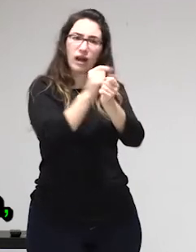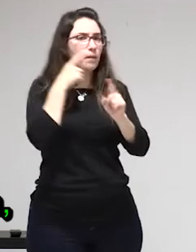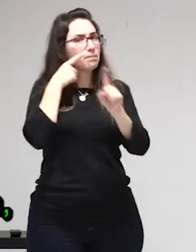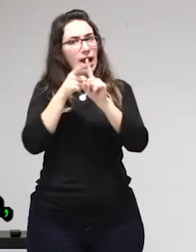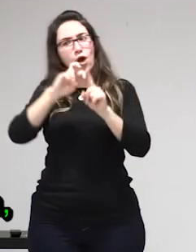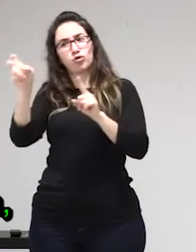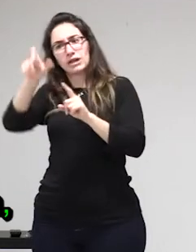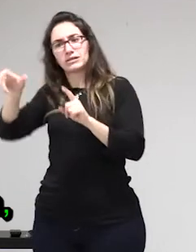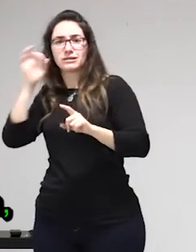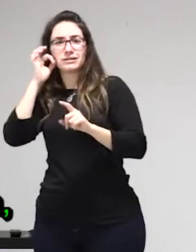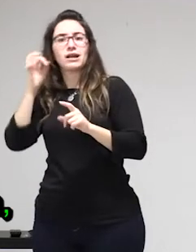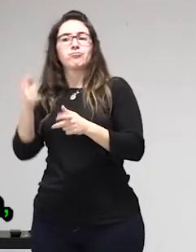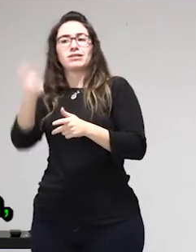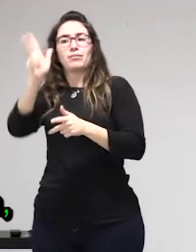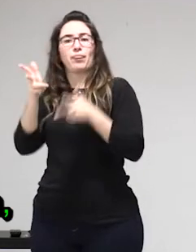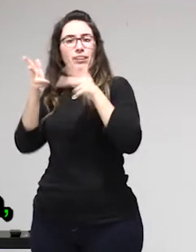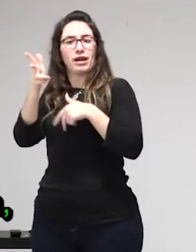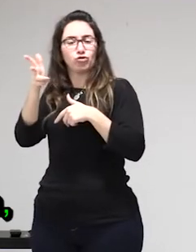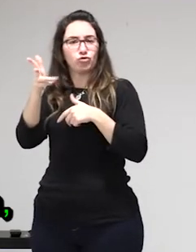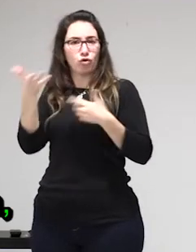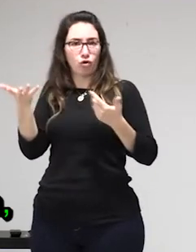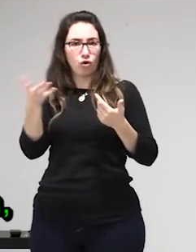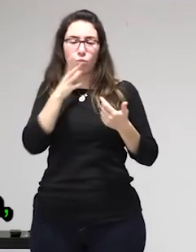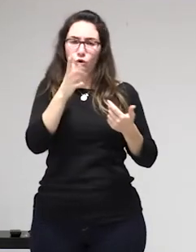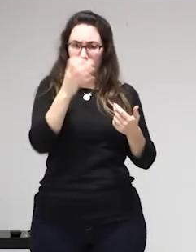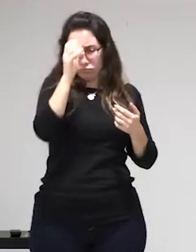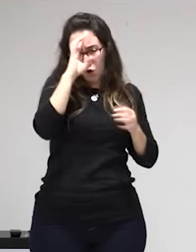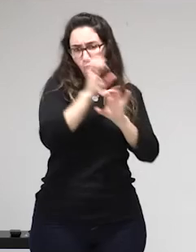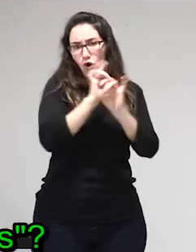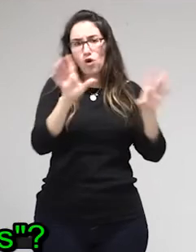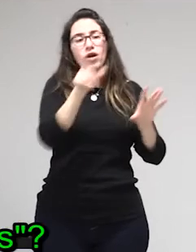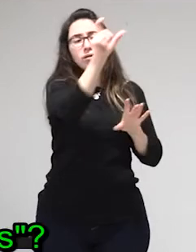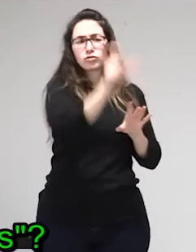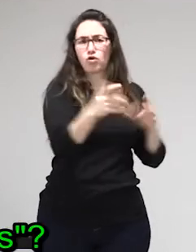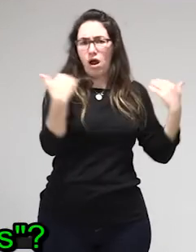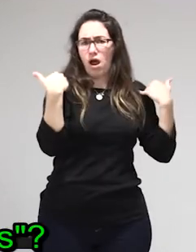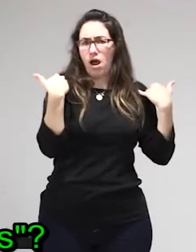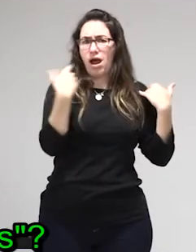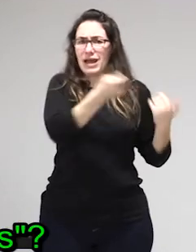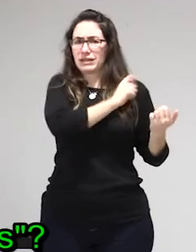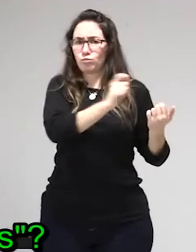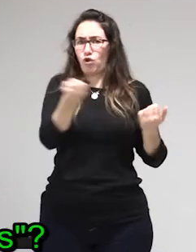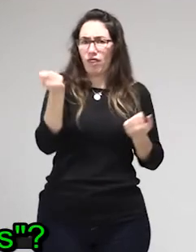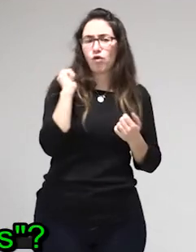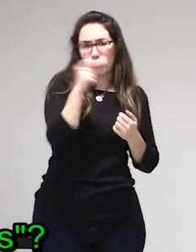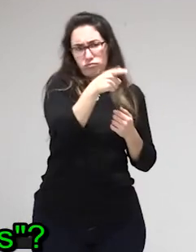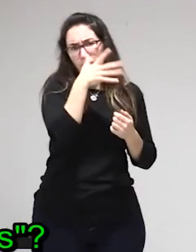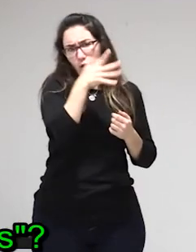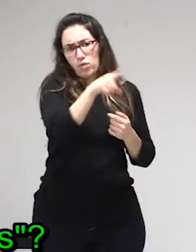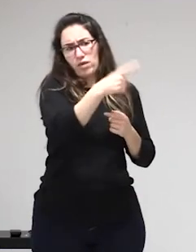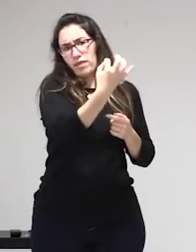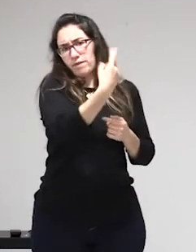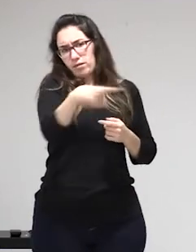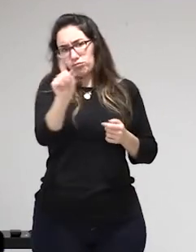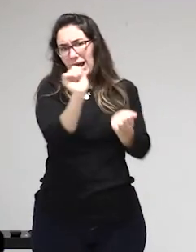y está completamente desprotegida tanto ella como su familia entonces que significa acceder a los derechos como víctimas